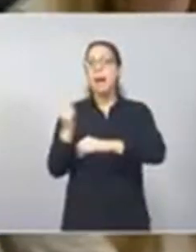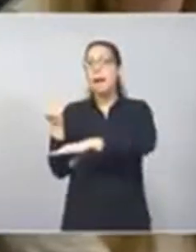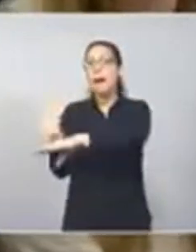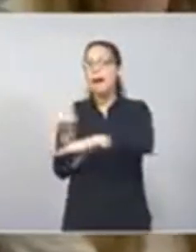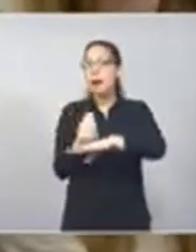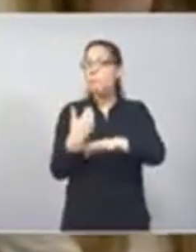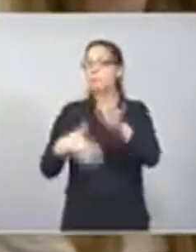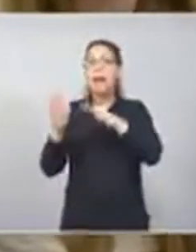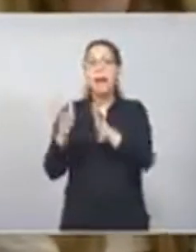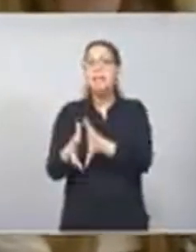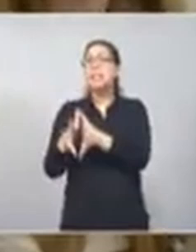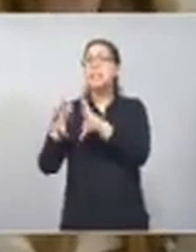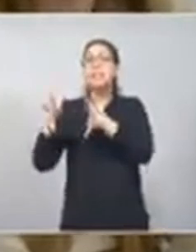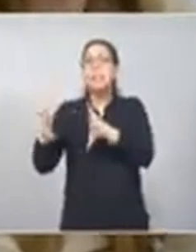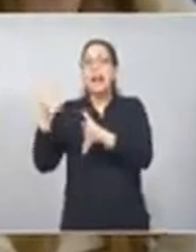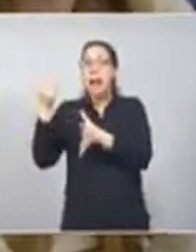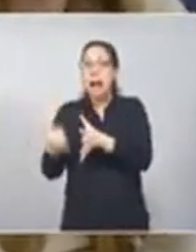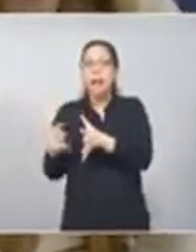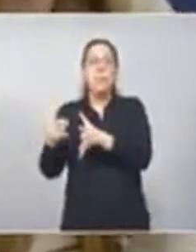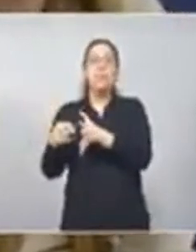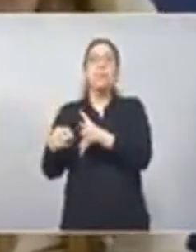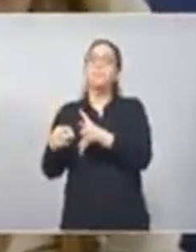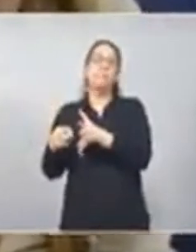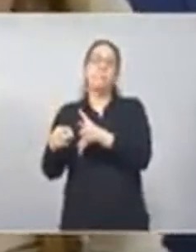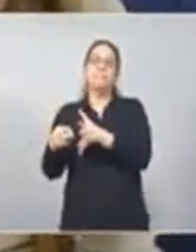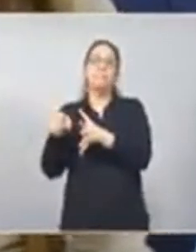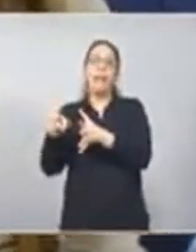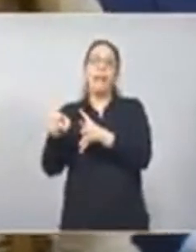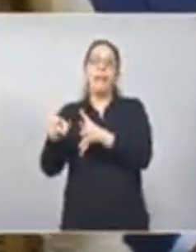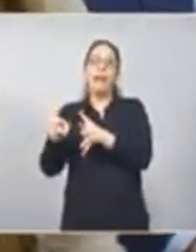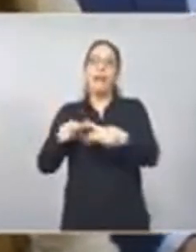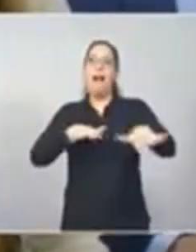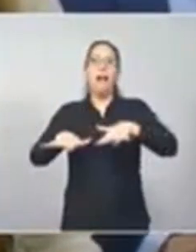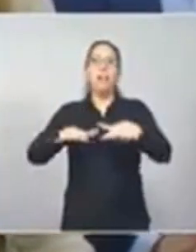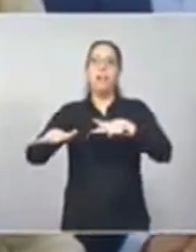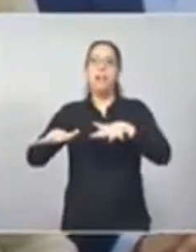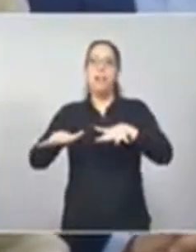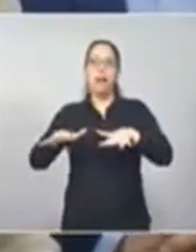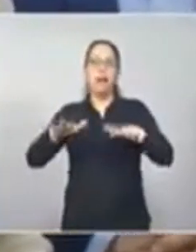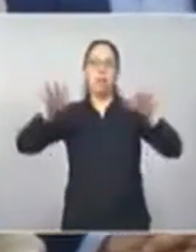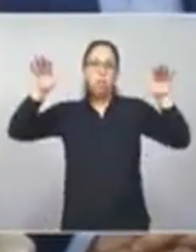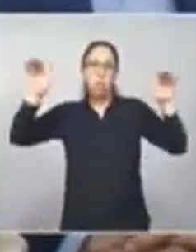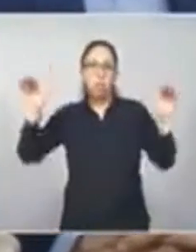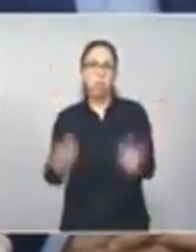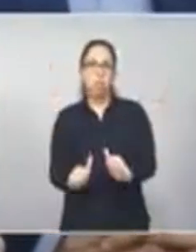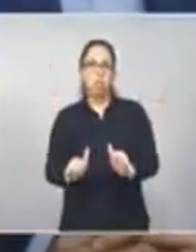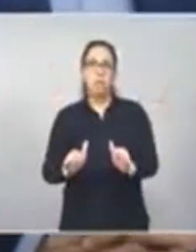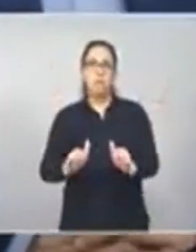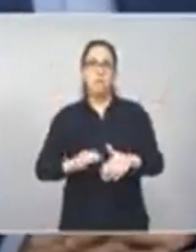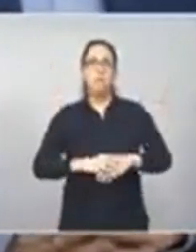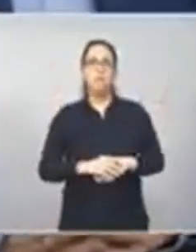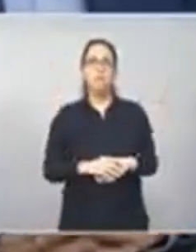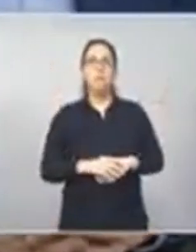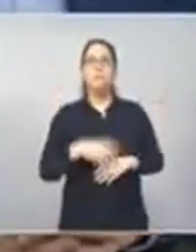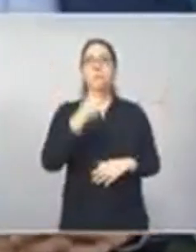nuestra provincia están sufriendo una caída muy fuerte, una